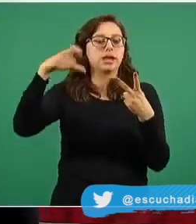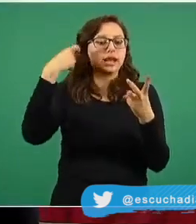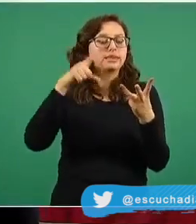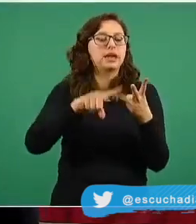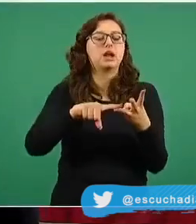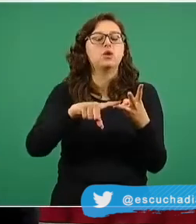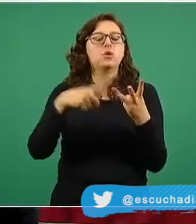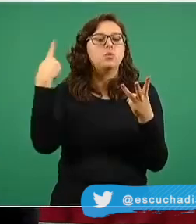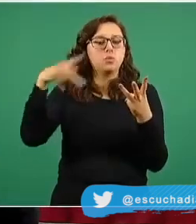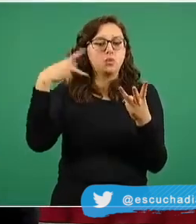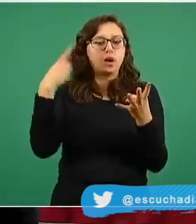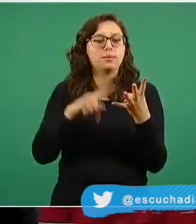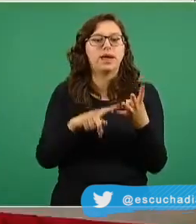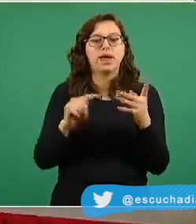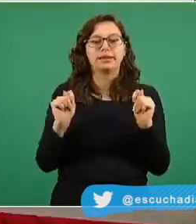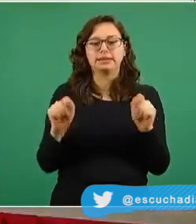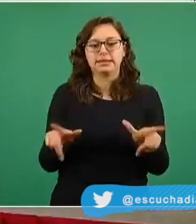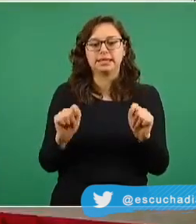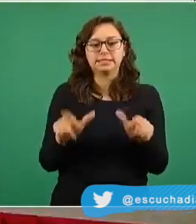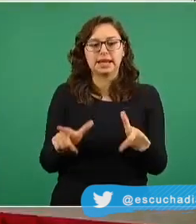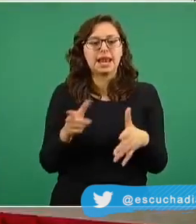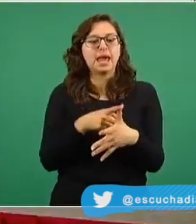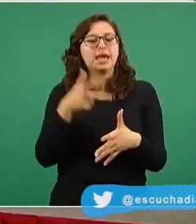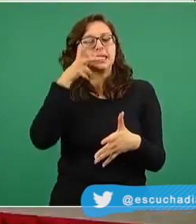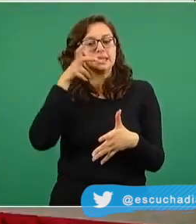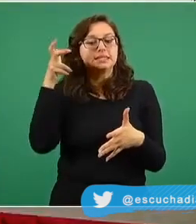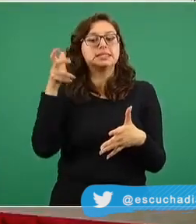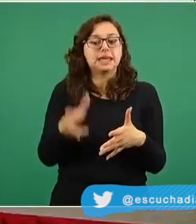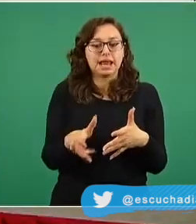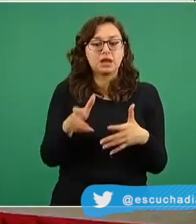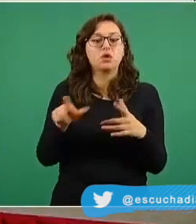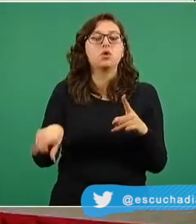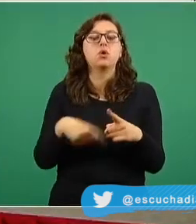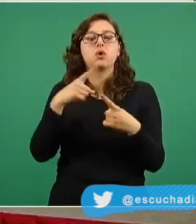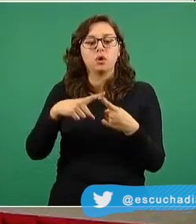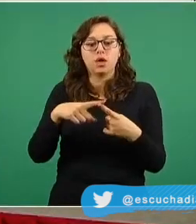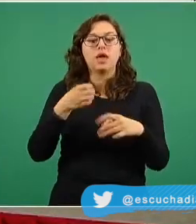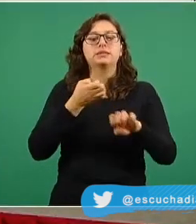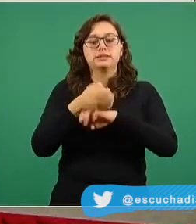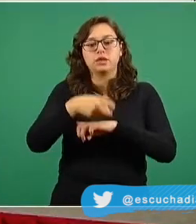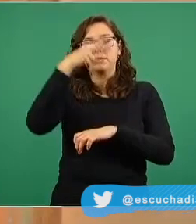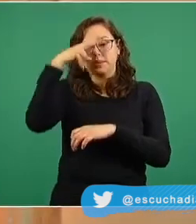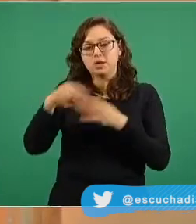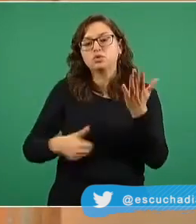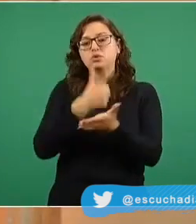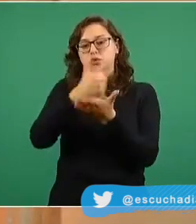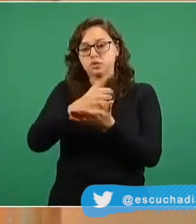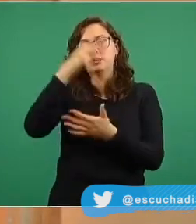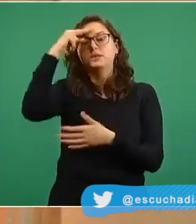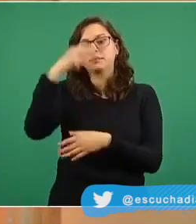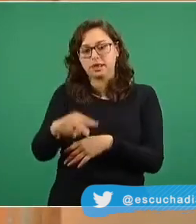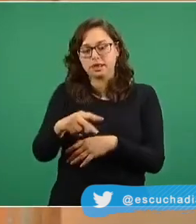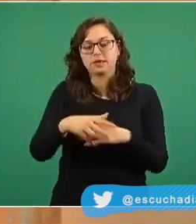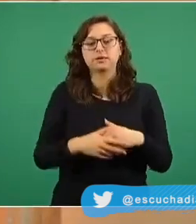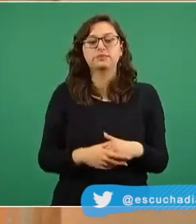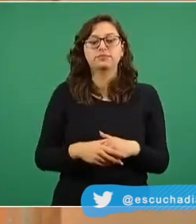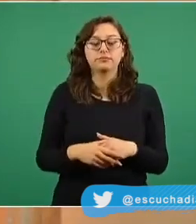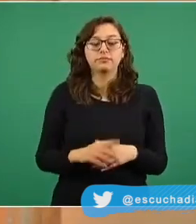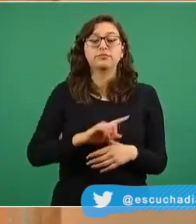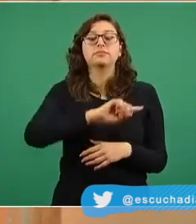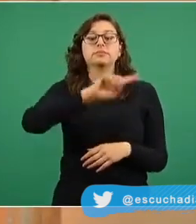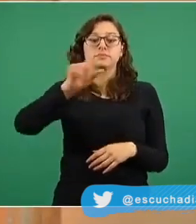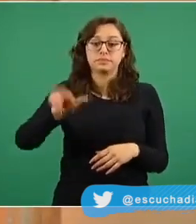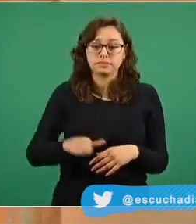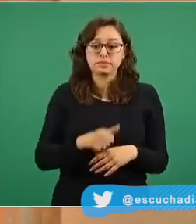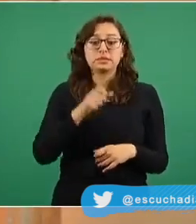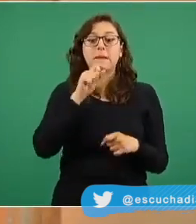y desde luego también el estado hidalgo además del estado de méxico y la ciudad de méxico y de manera inmediata y también ya